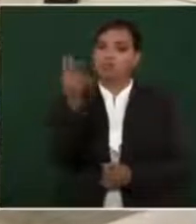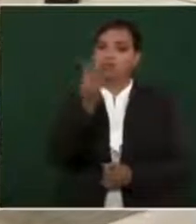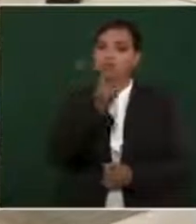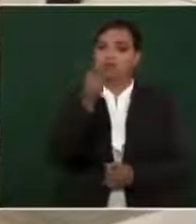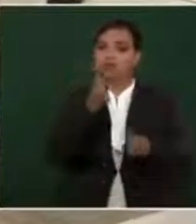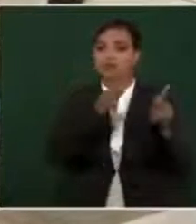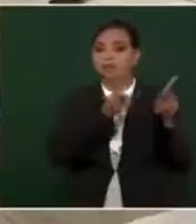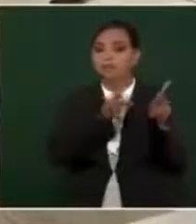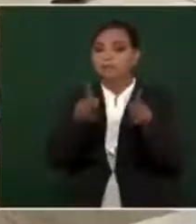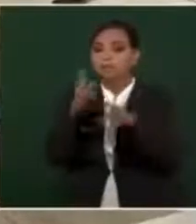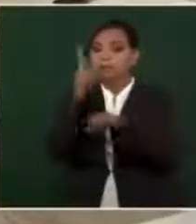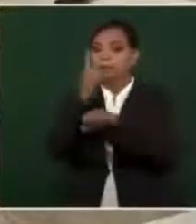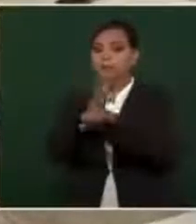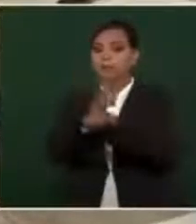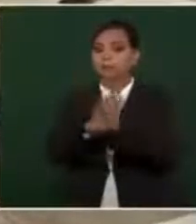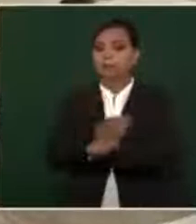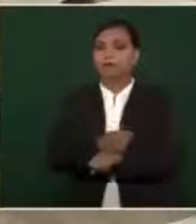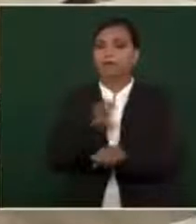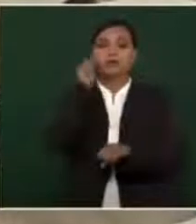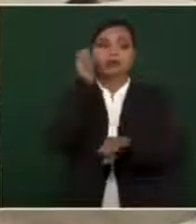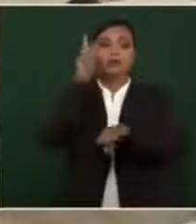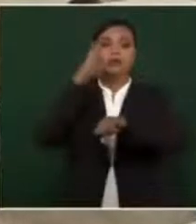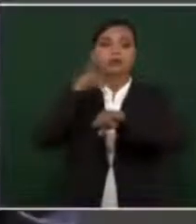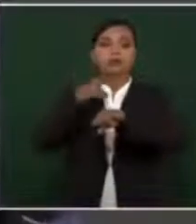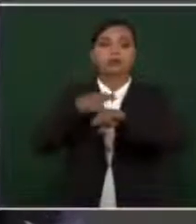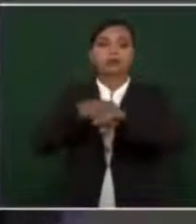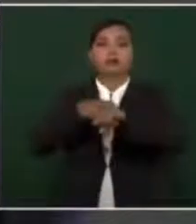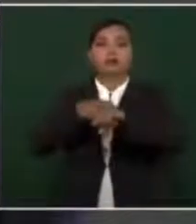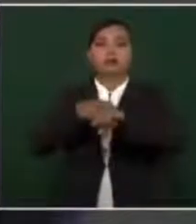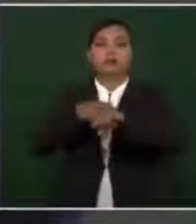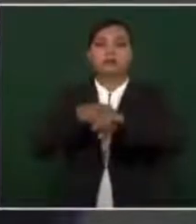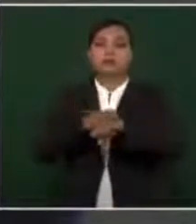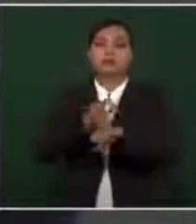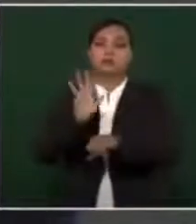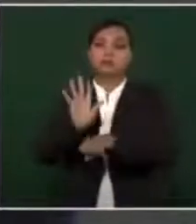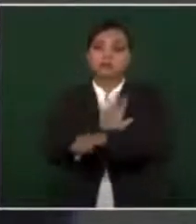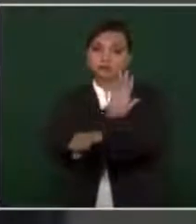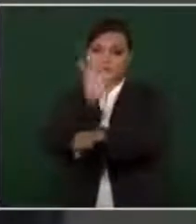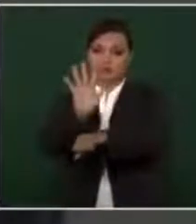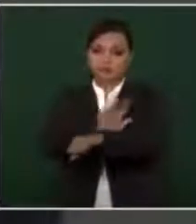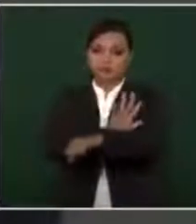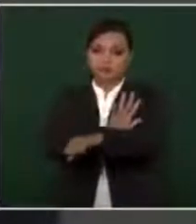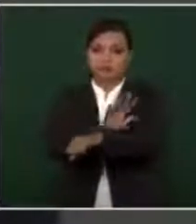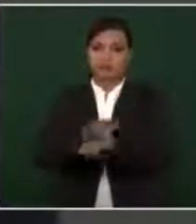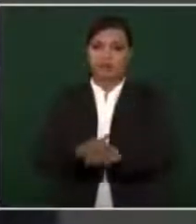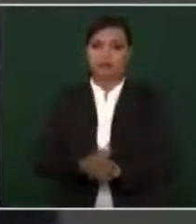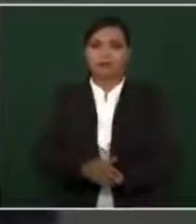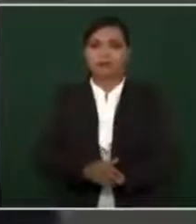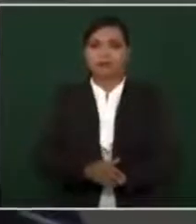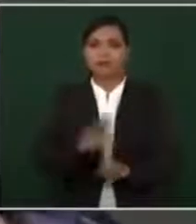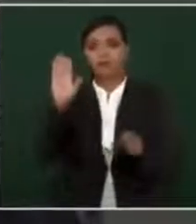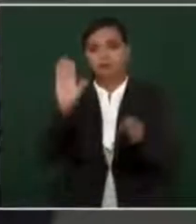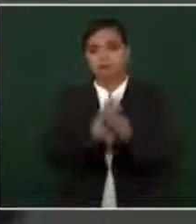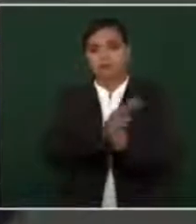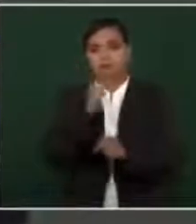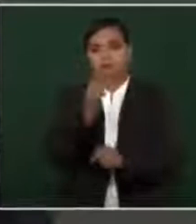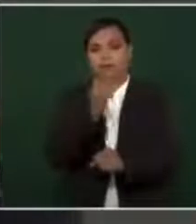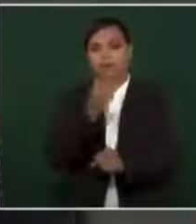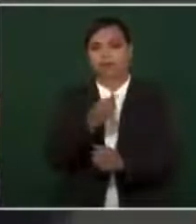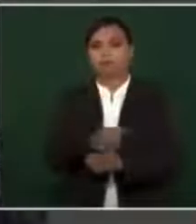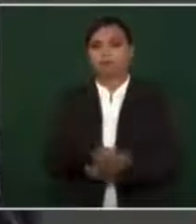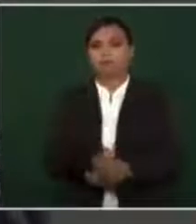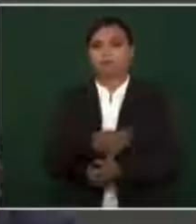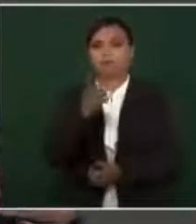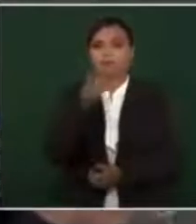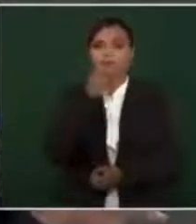planeación de la Secretaría de Energía porque era